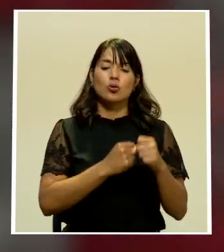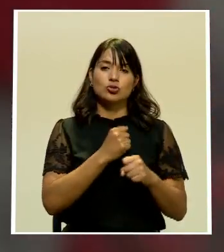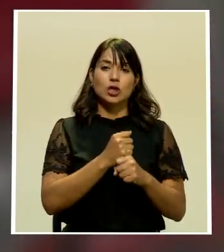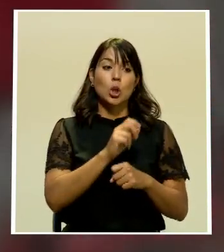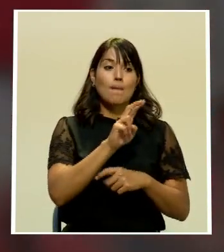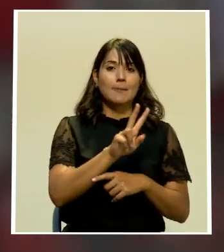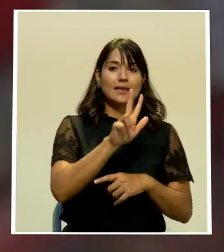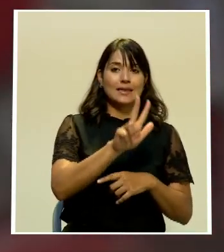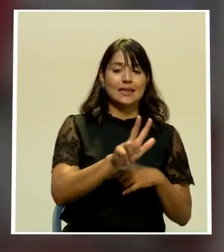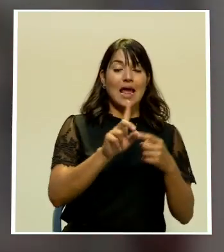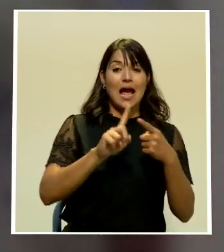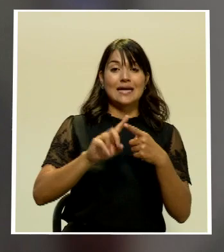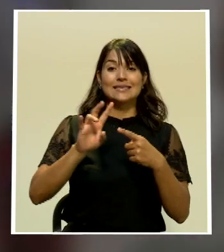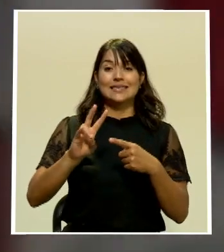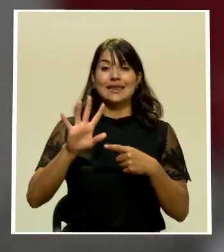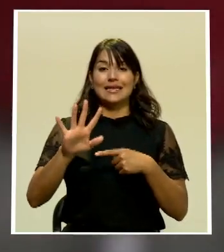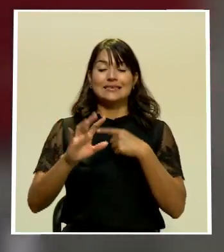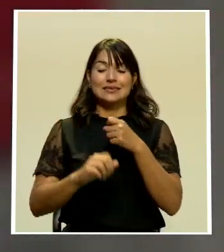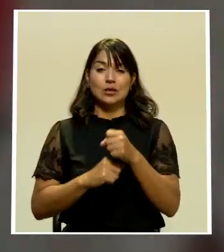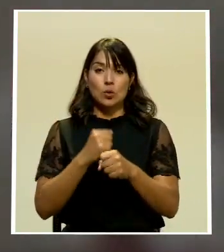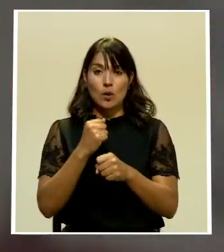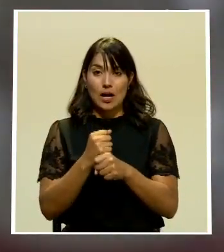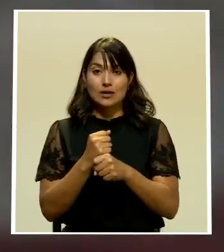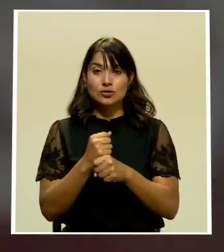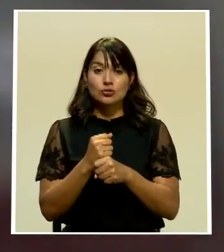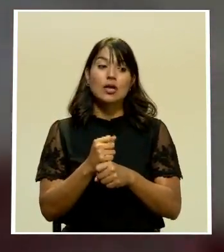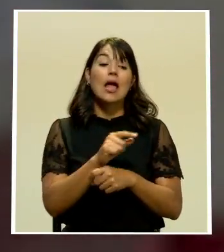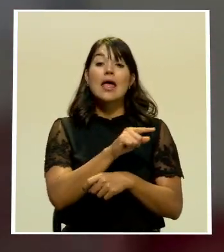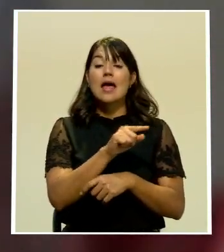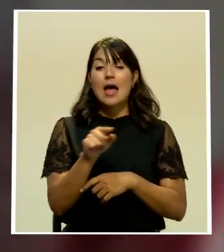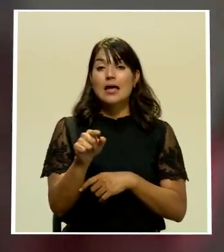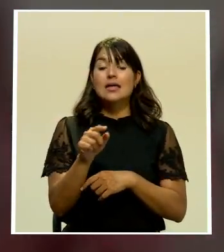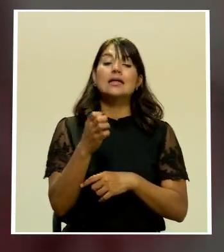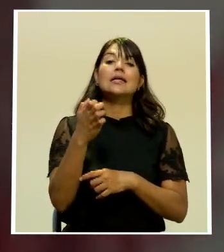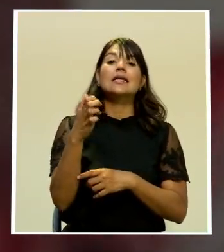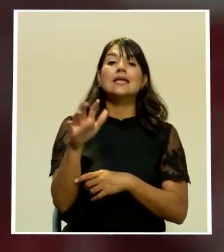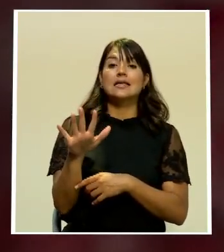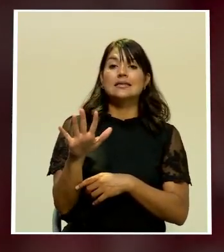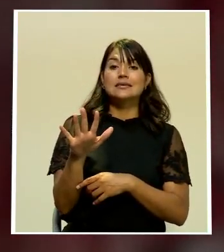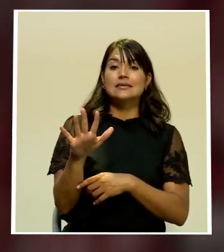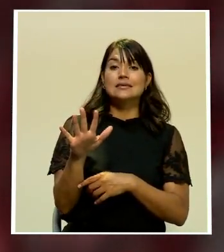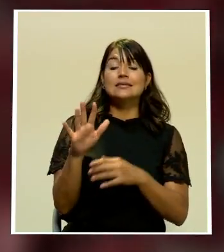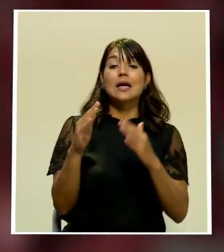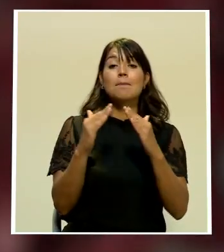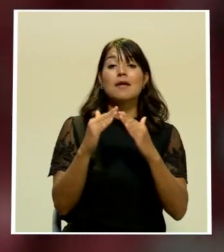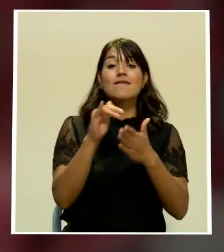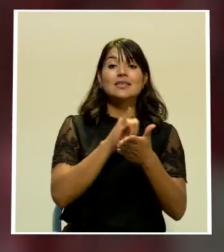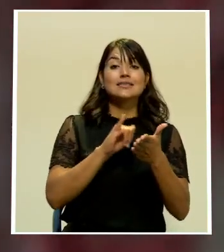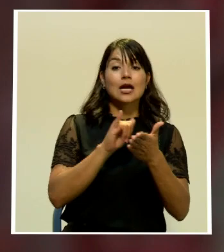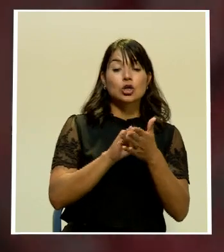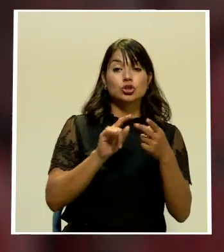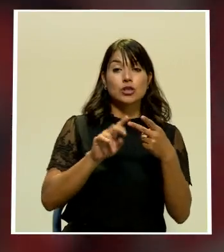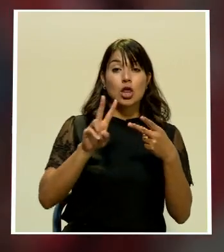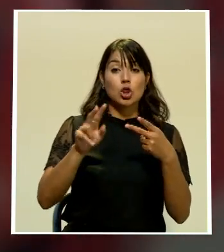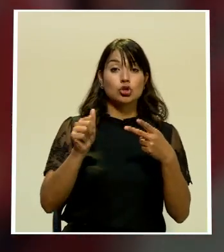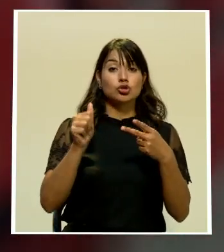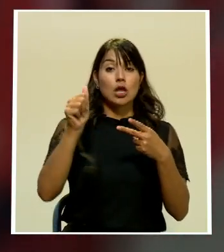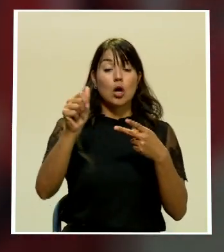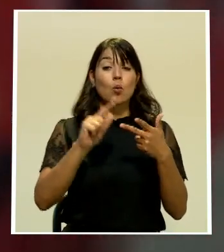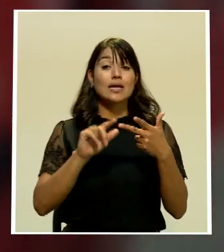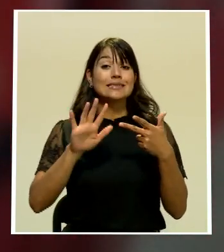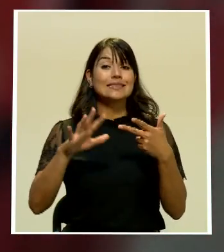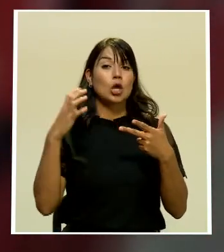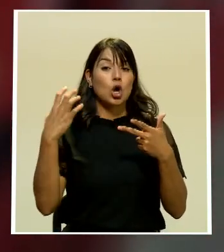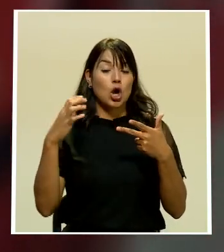y los 75 años de edad de estos casos 15 son de San José 2 de Alajuela 5 de